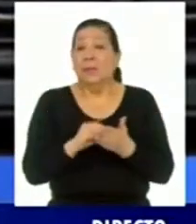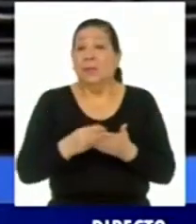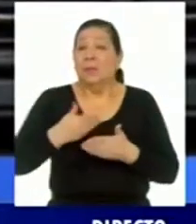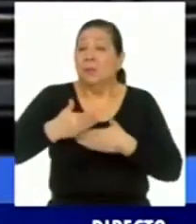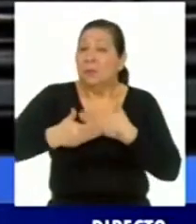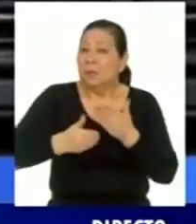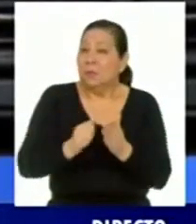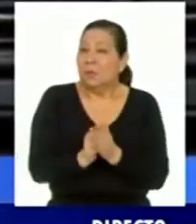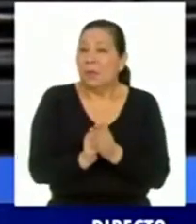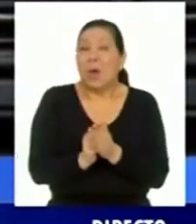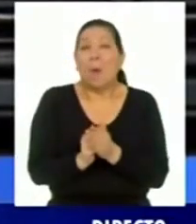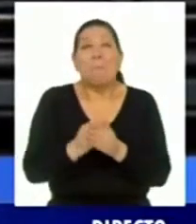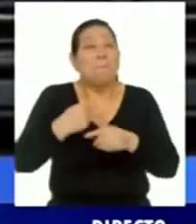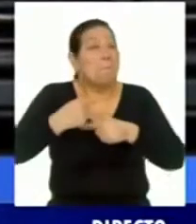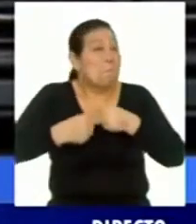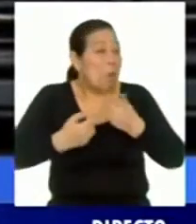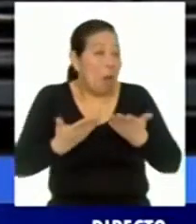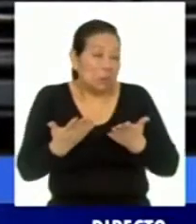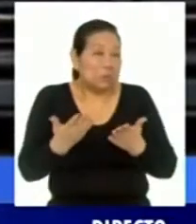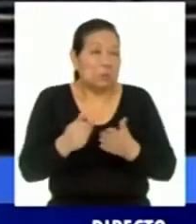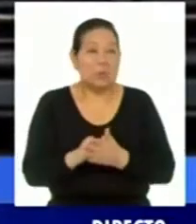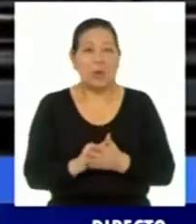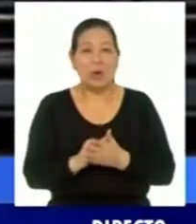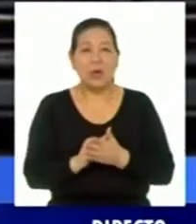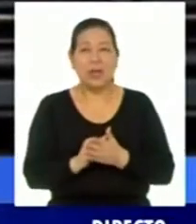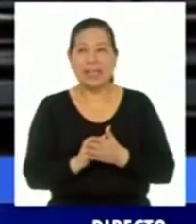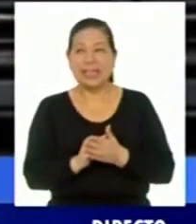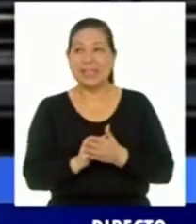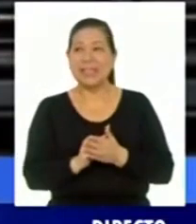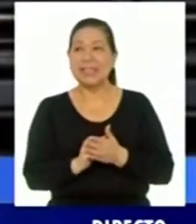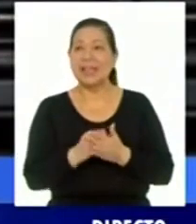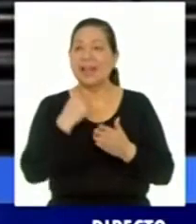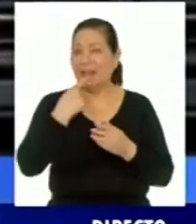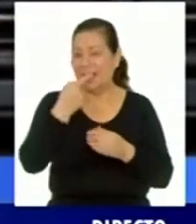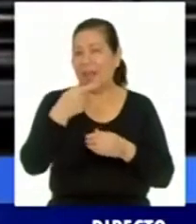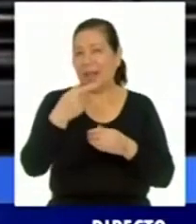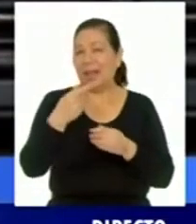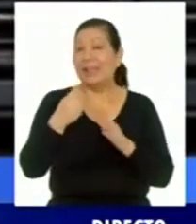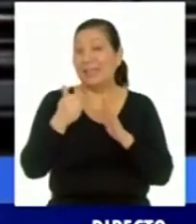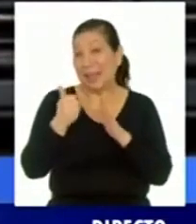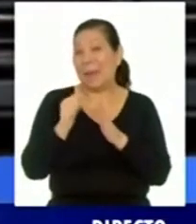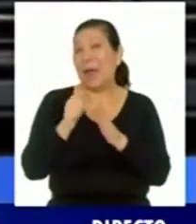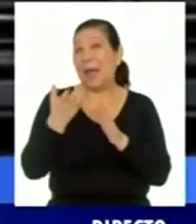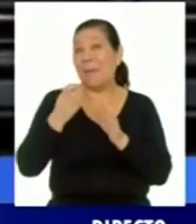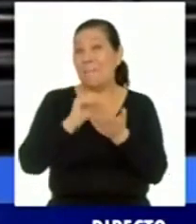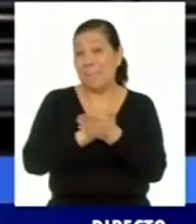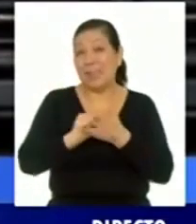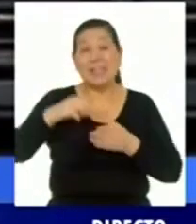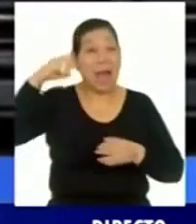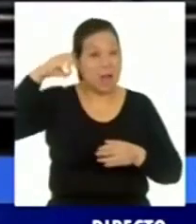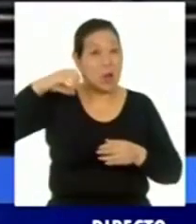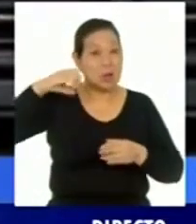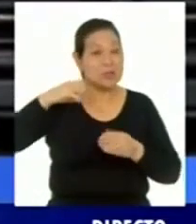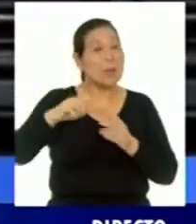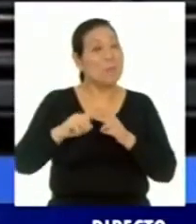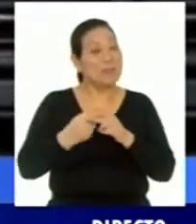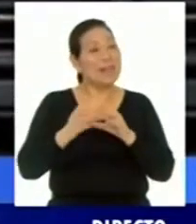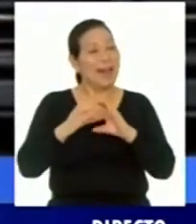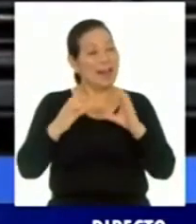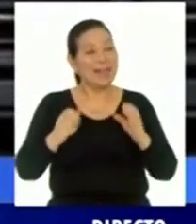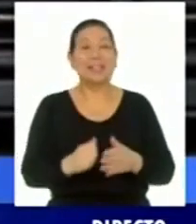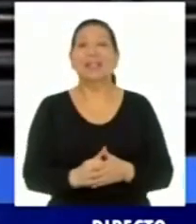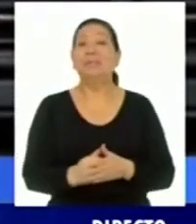en el siguiente semestre. Respecto a